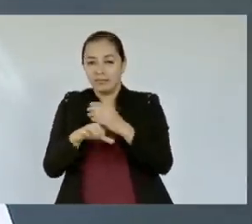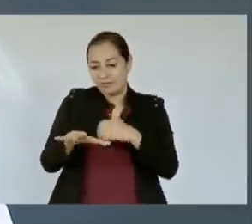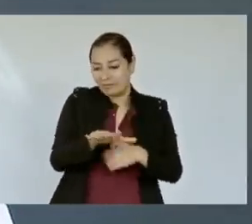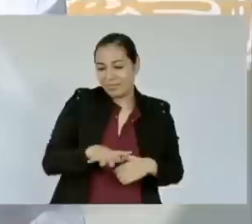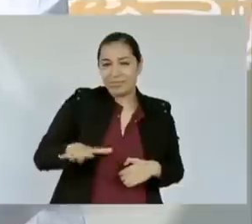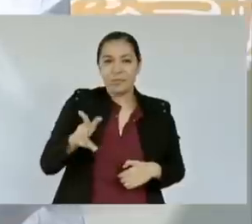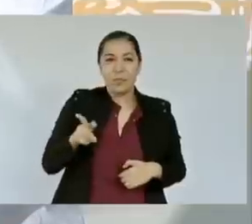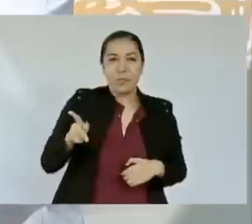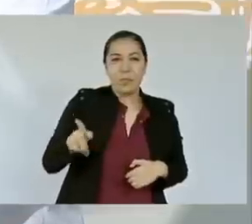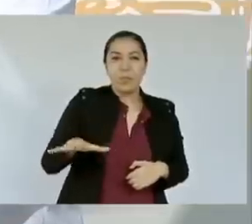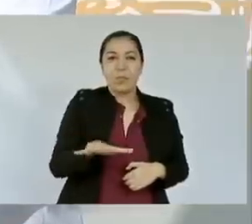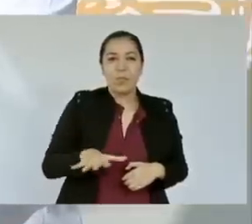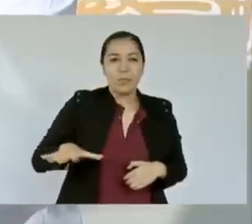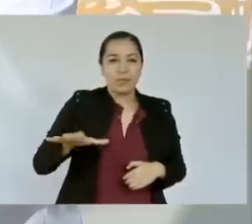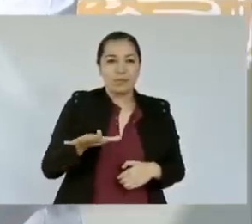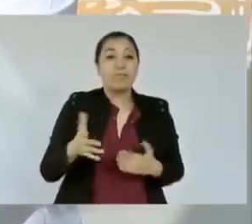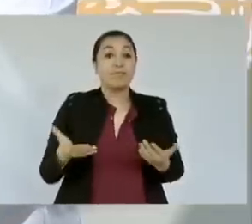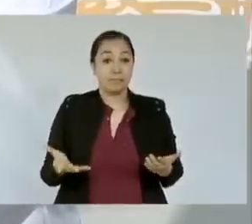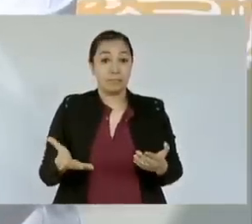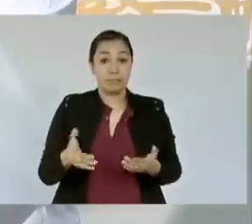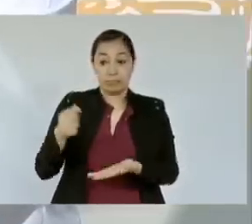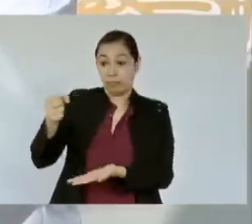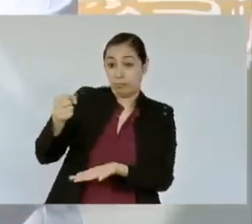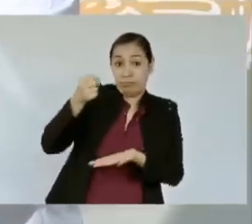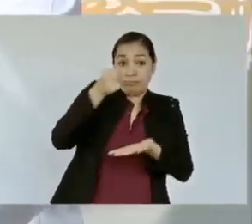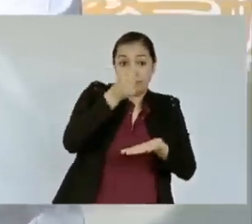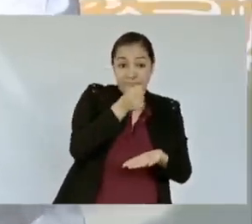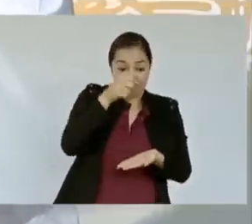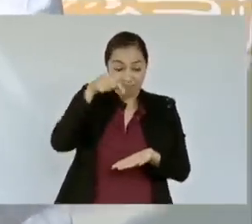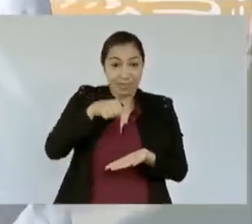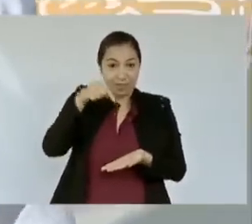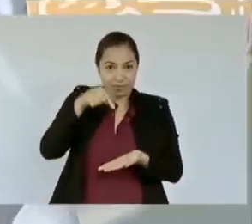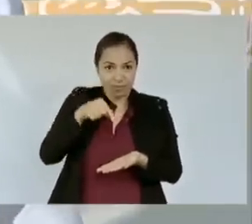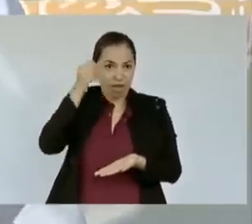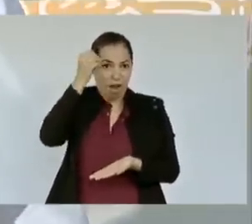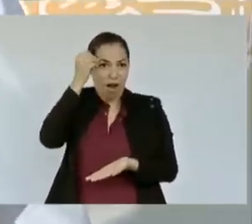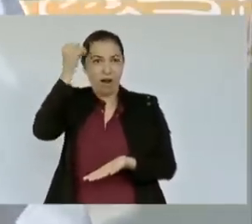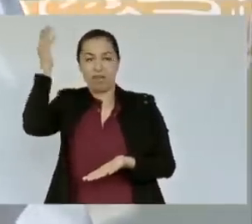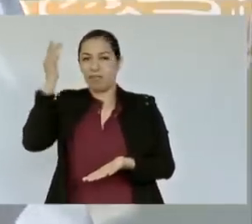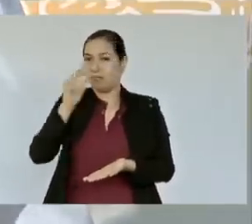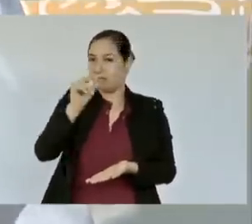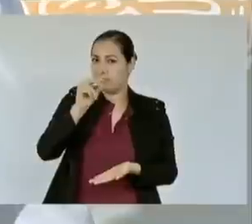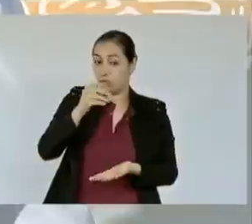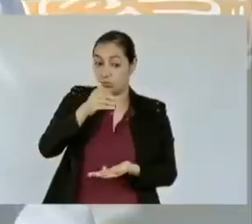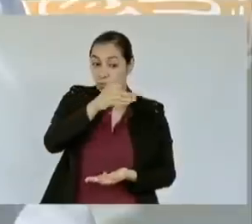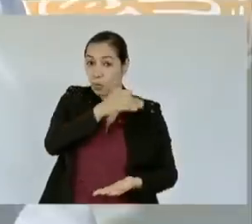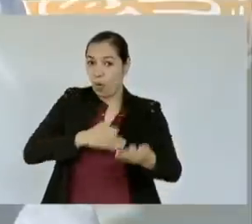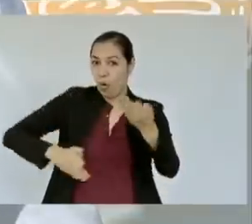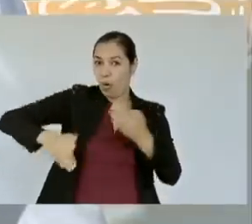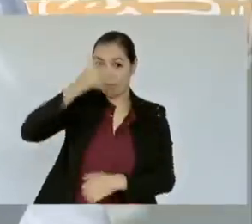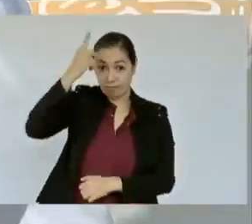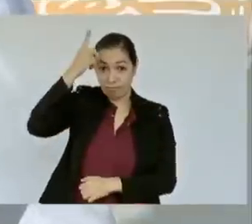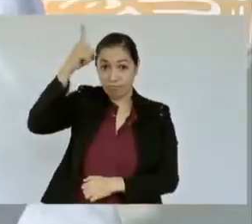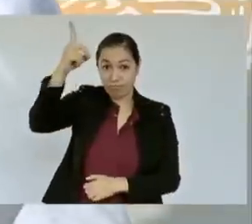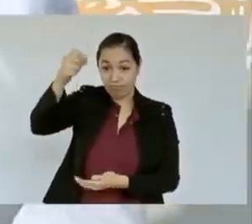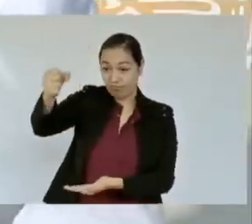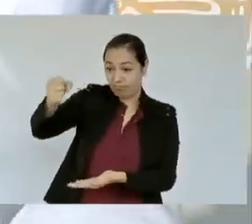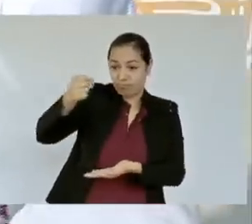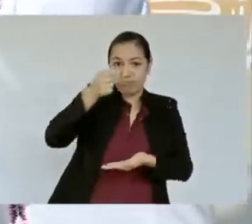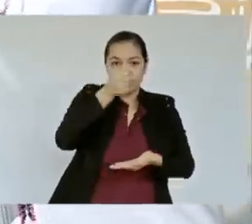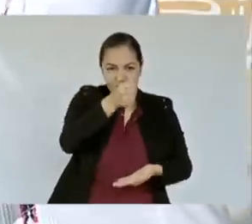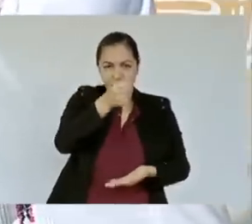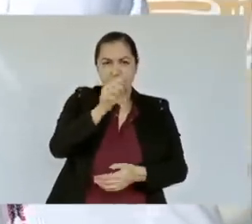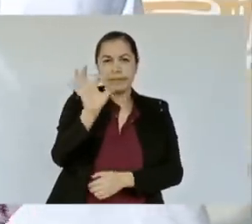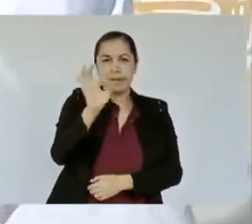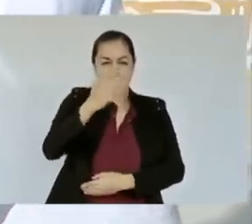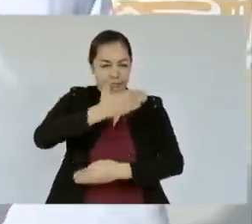y no hay que olvidar que el presupuesto es dinero de todos si una caseta